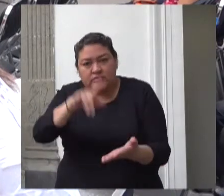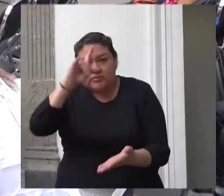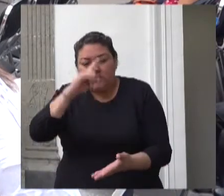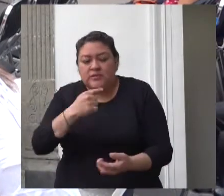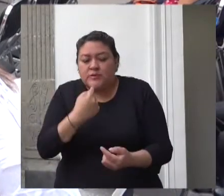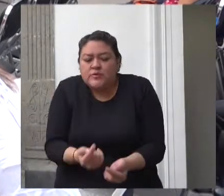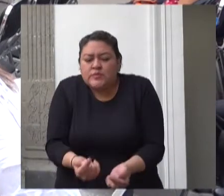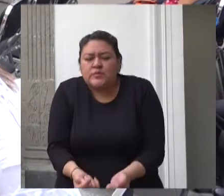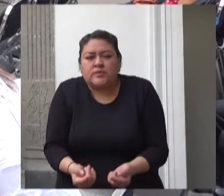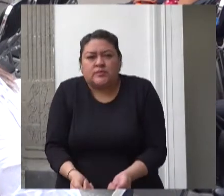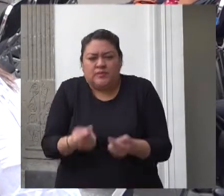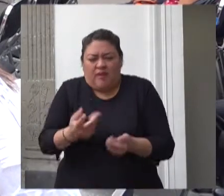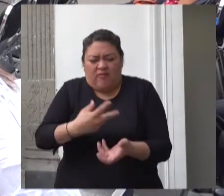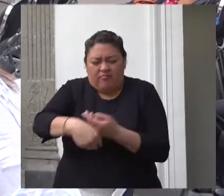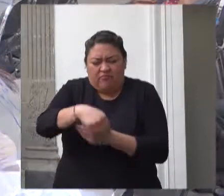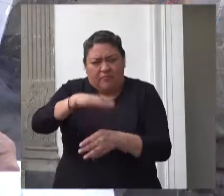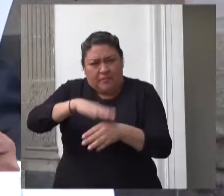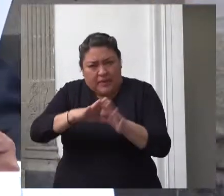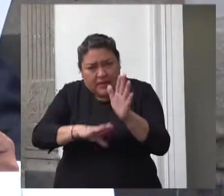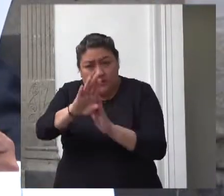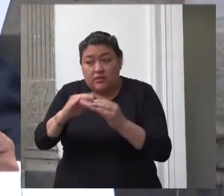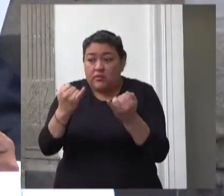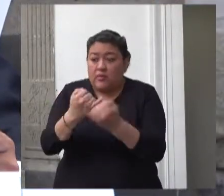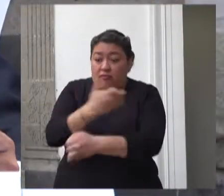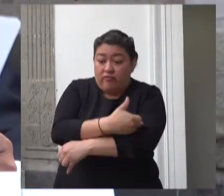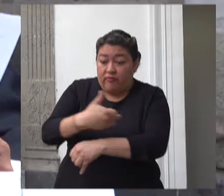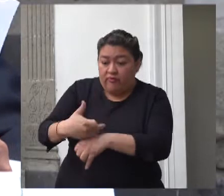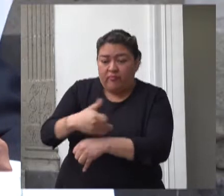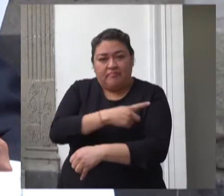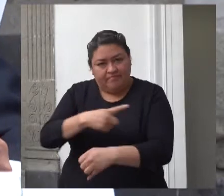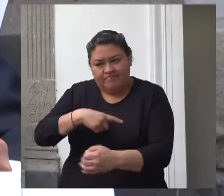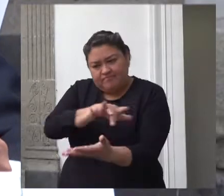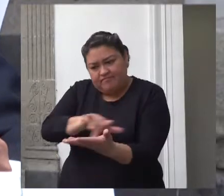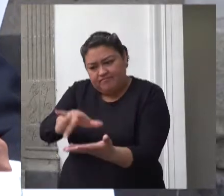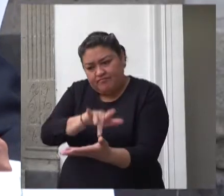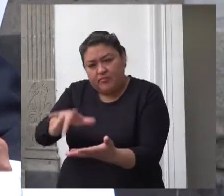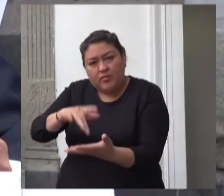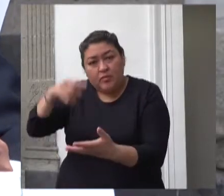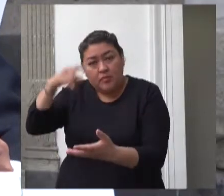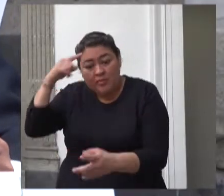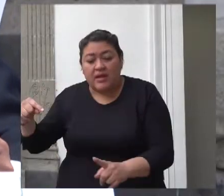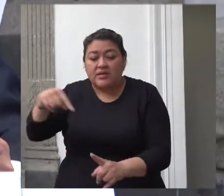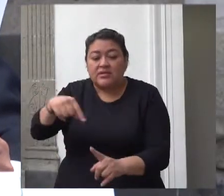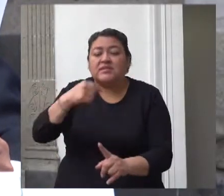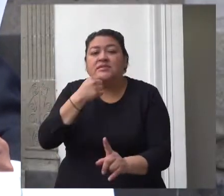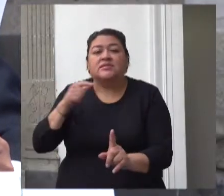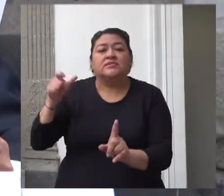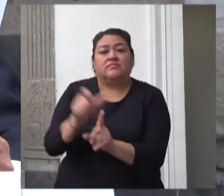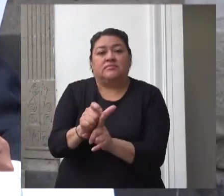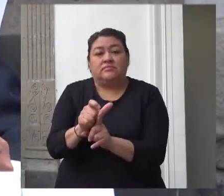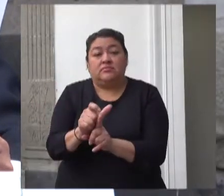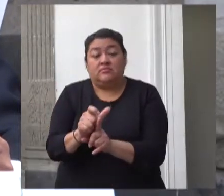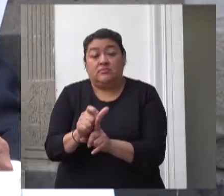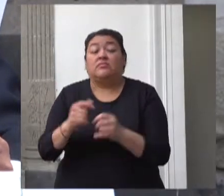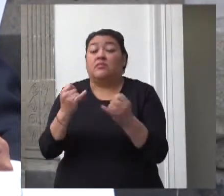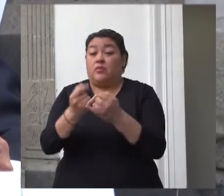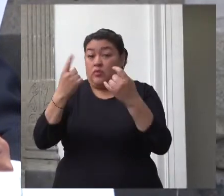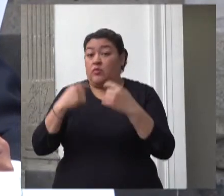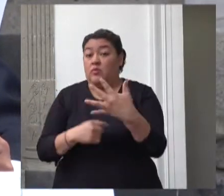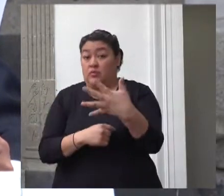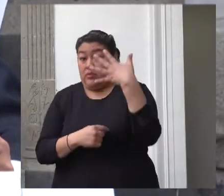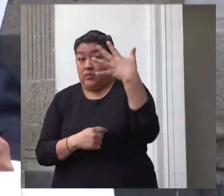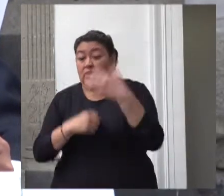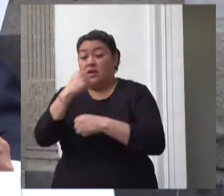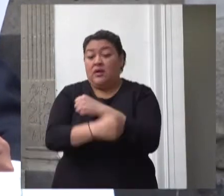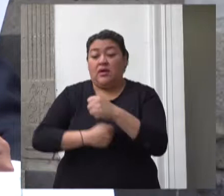cumplimiento de sus obligaciones y quinto en 2020 el estado mexicano deberá